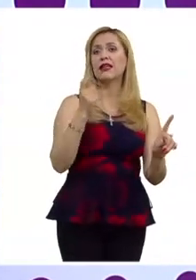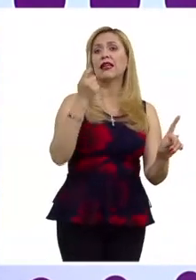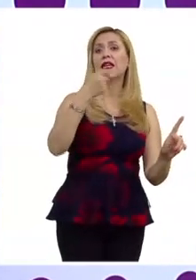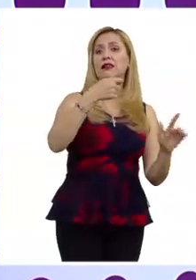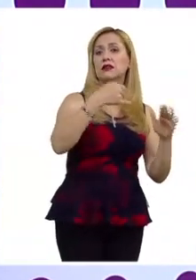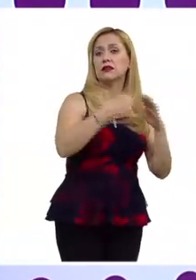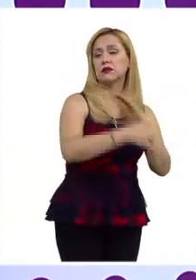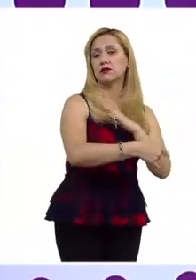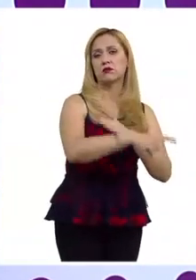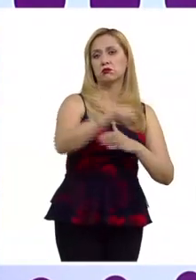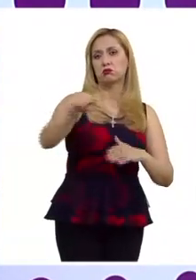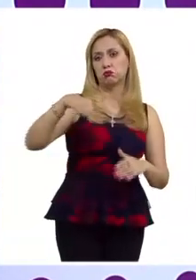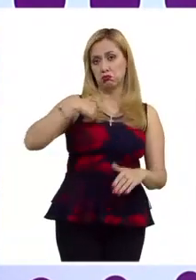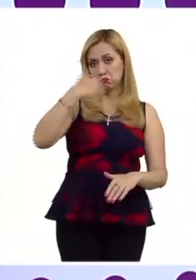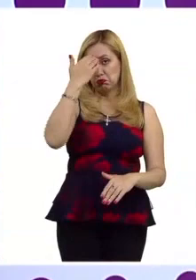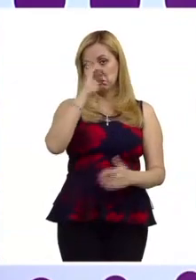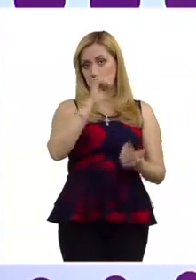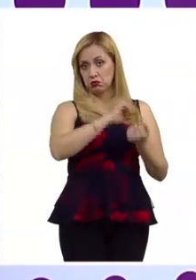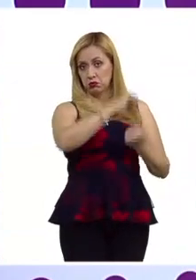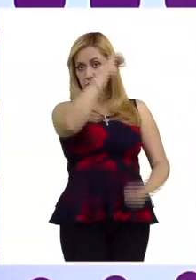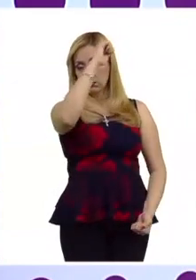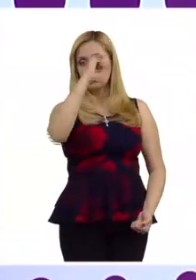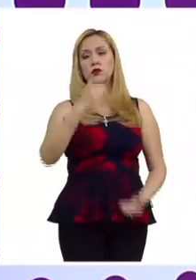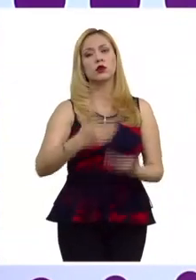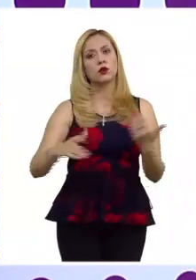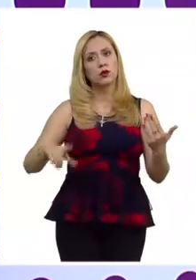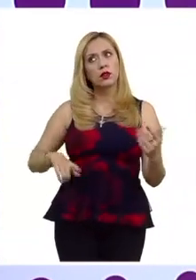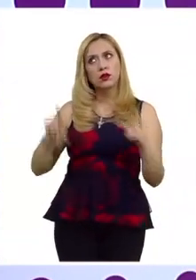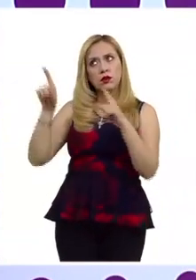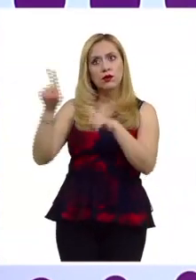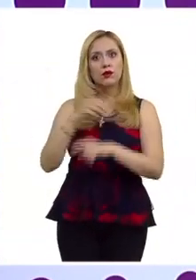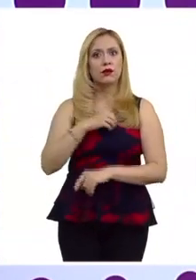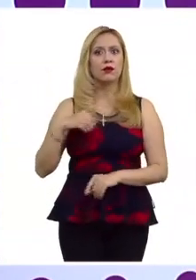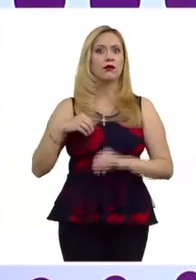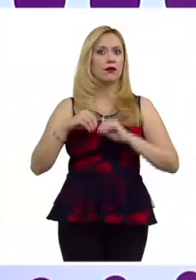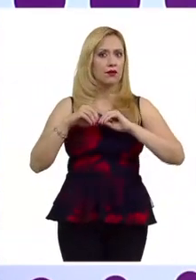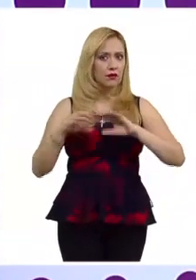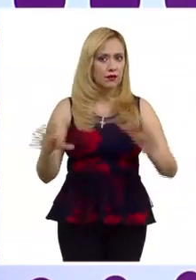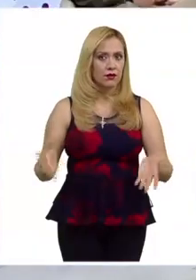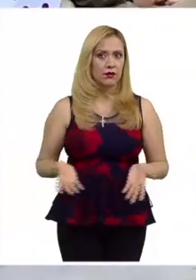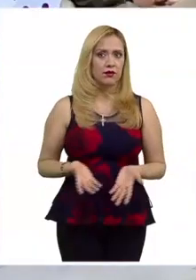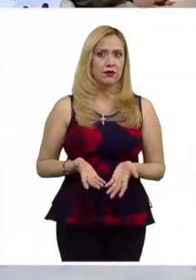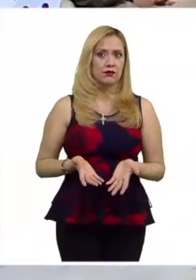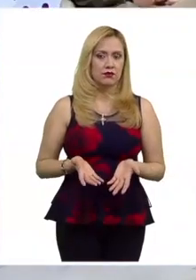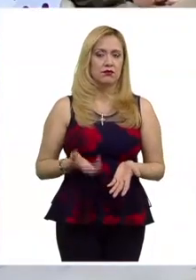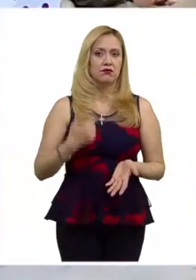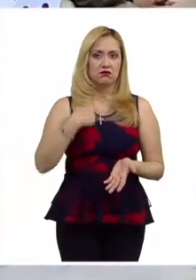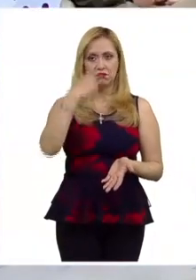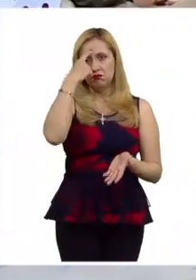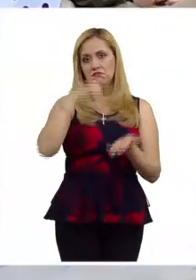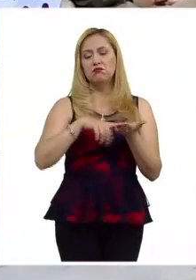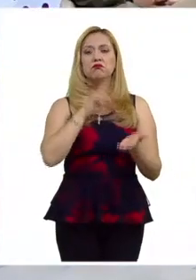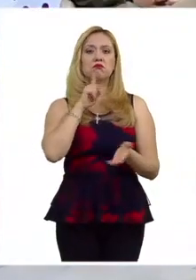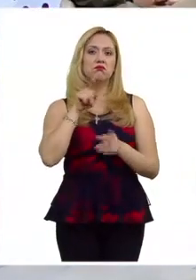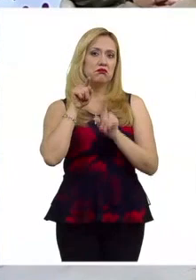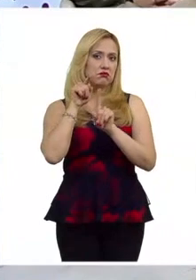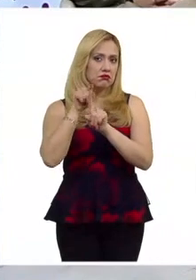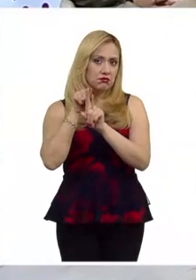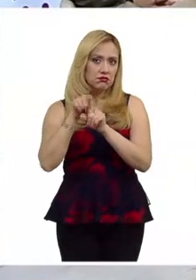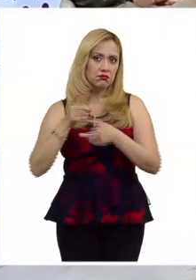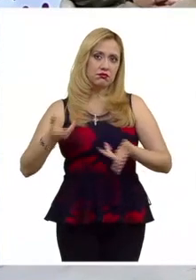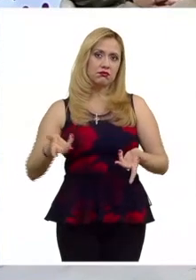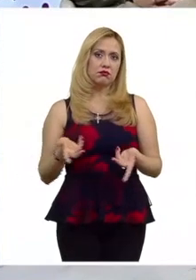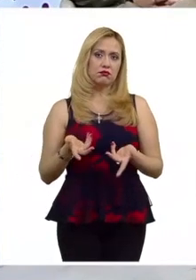hecho el Estado mexicano. Me parece que podría ser una de las salidas más viables, pero